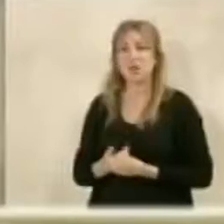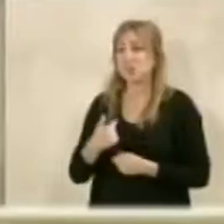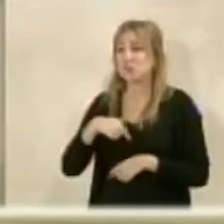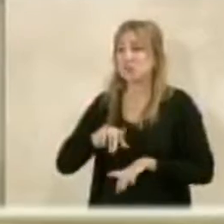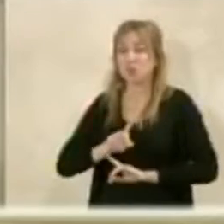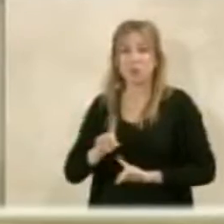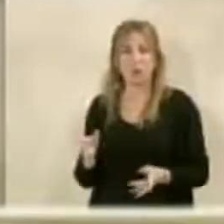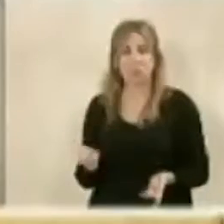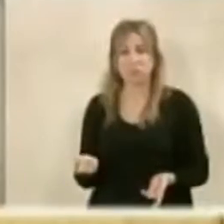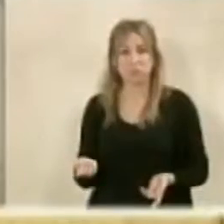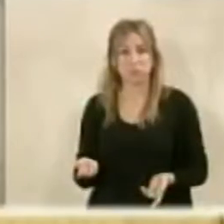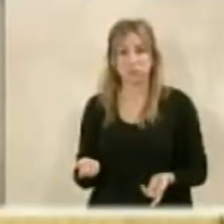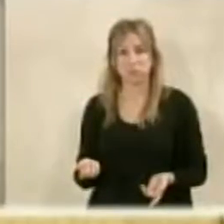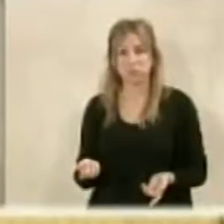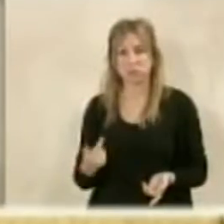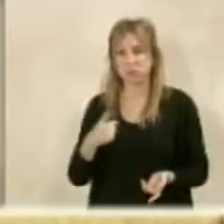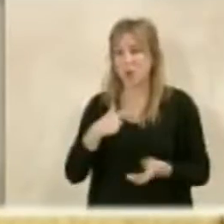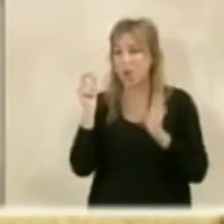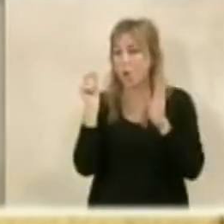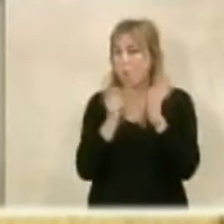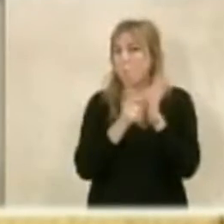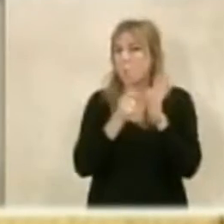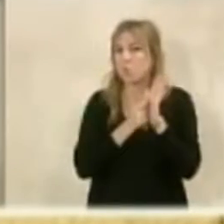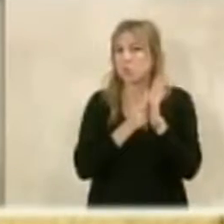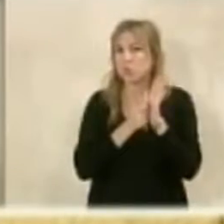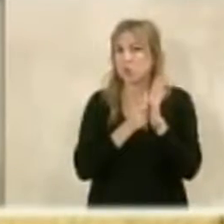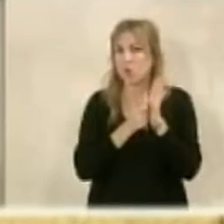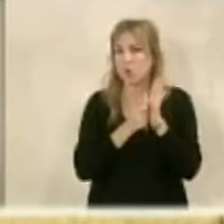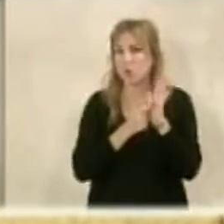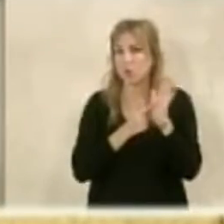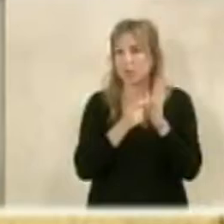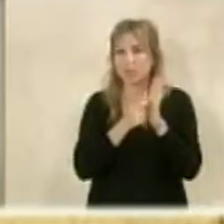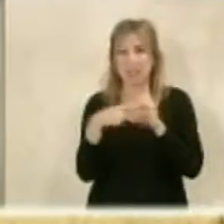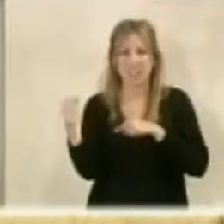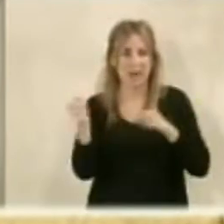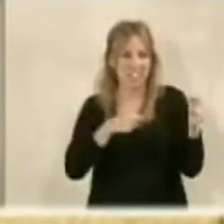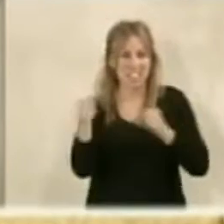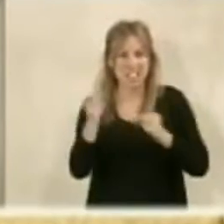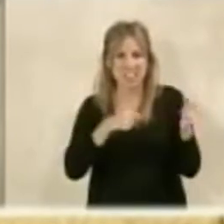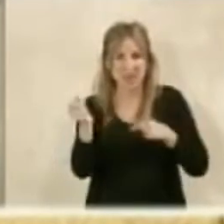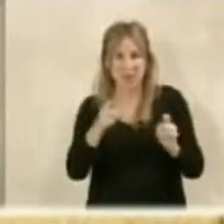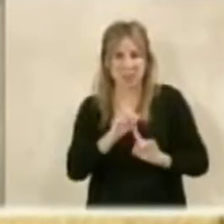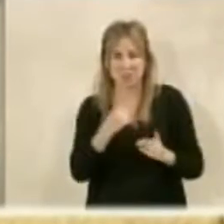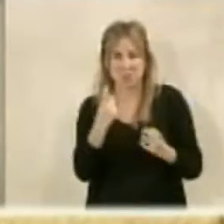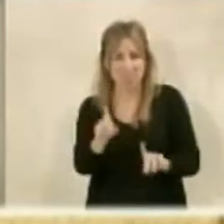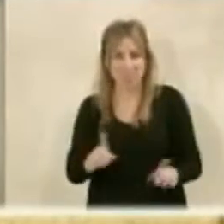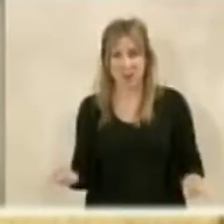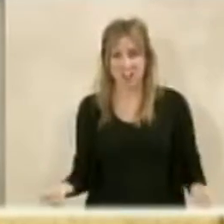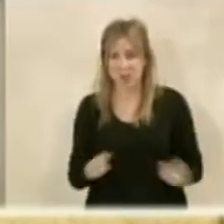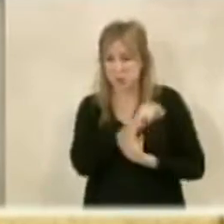creo que este no es un punto que deba de suscitar polémica, todo lo contrario, yo creo que es un punto